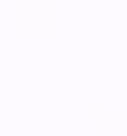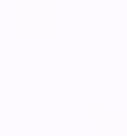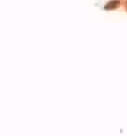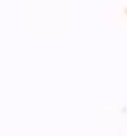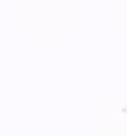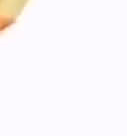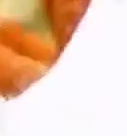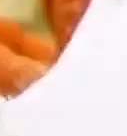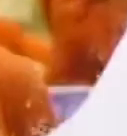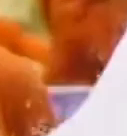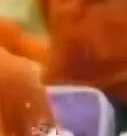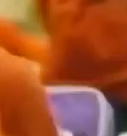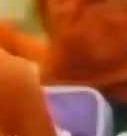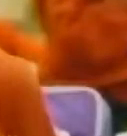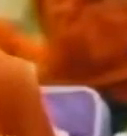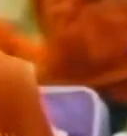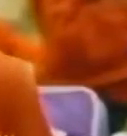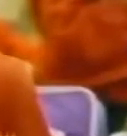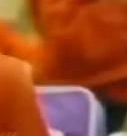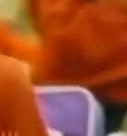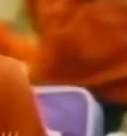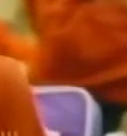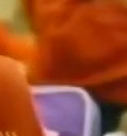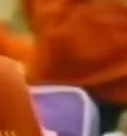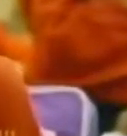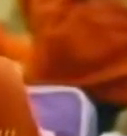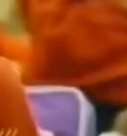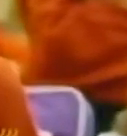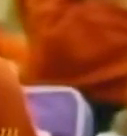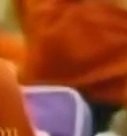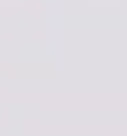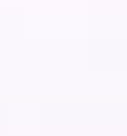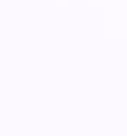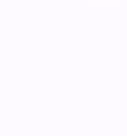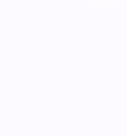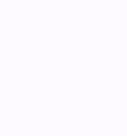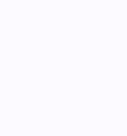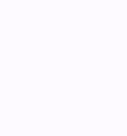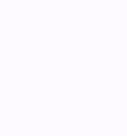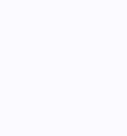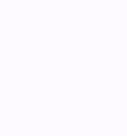A continuación, Comunicación y Lenguaje Primero Primaria.